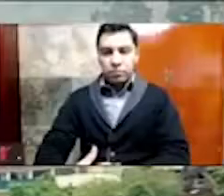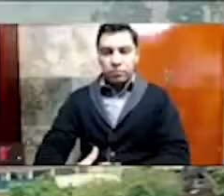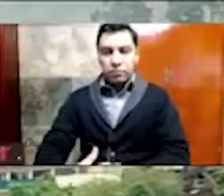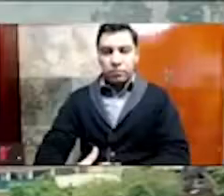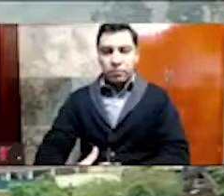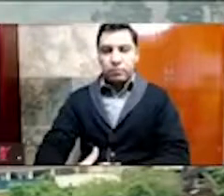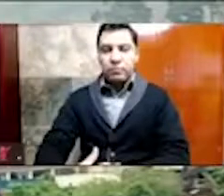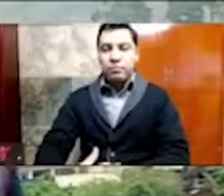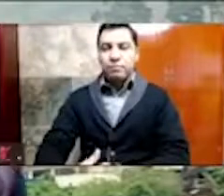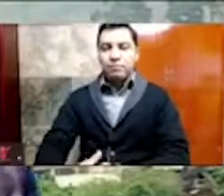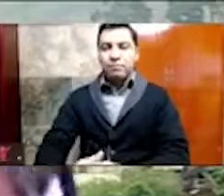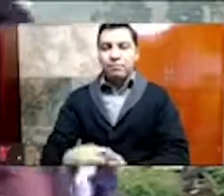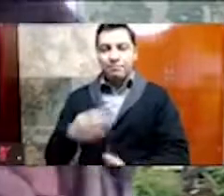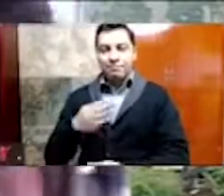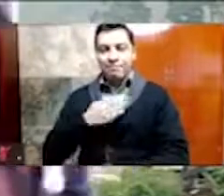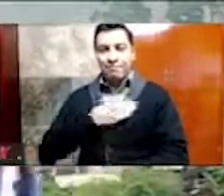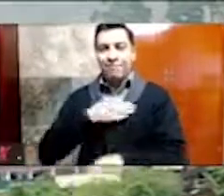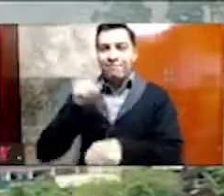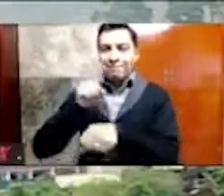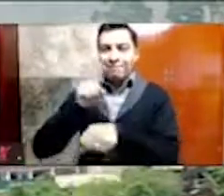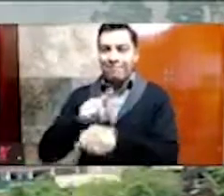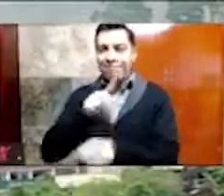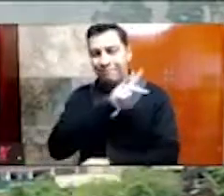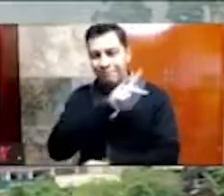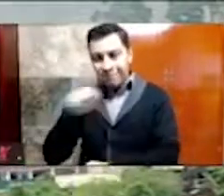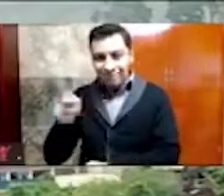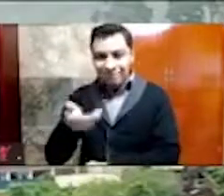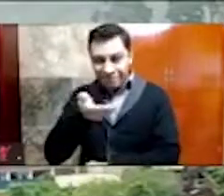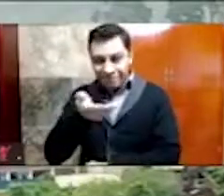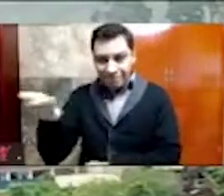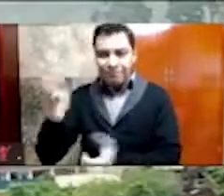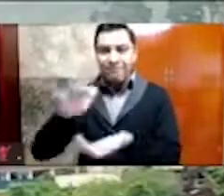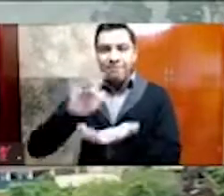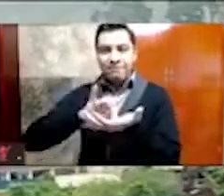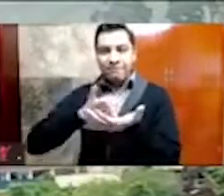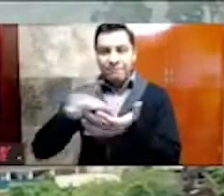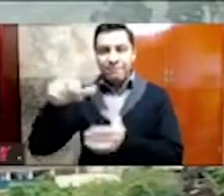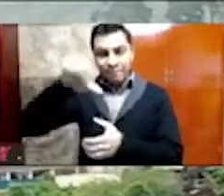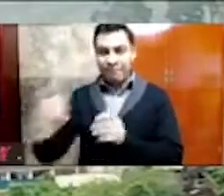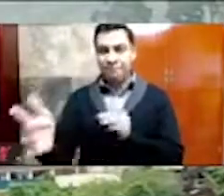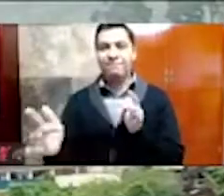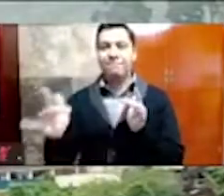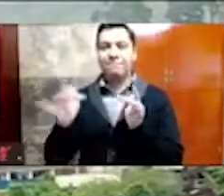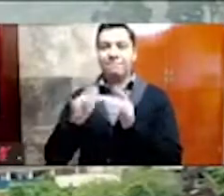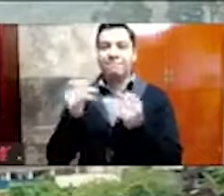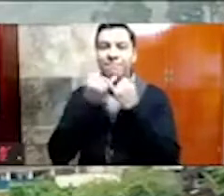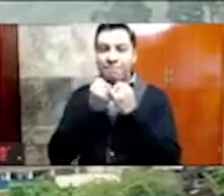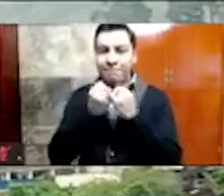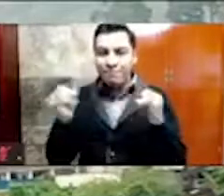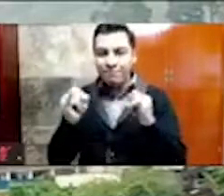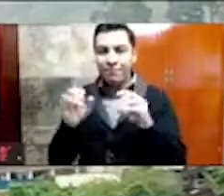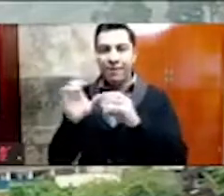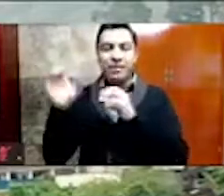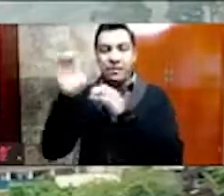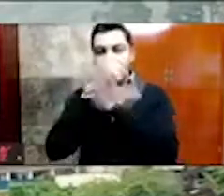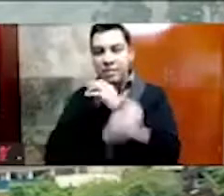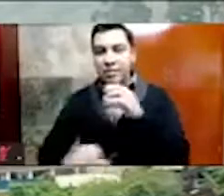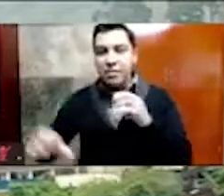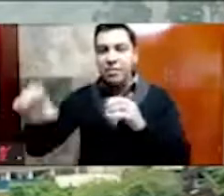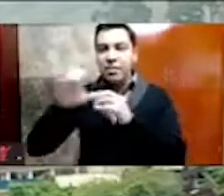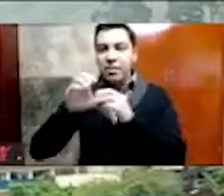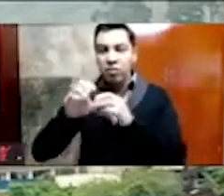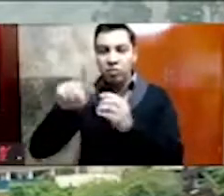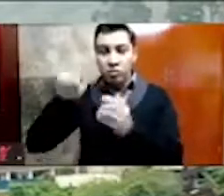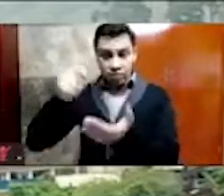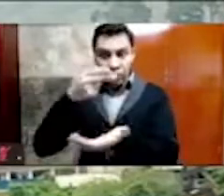Muy buenos días tengan todas y todos ustedes. Gracias por estar con nosotros en la inauguración del ciclo Voces por Tenochtitlán,